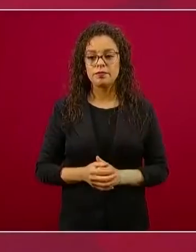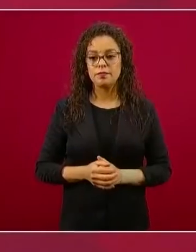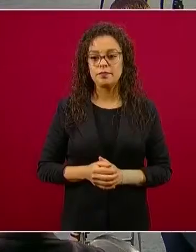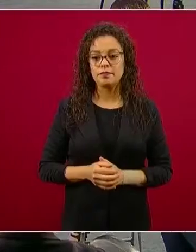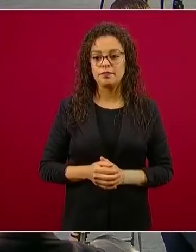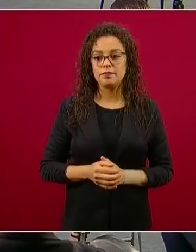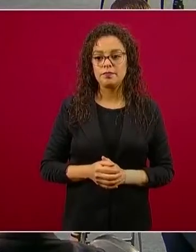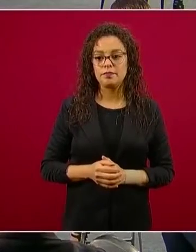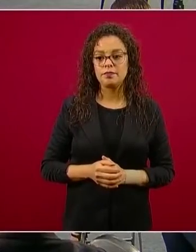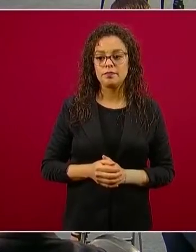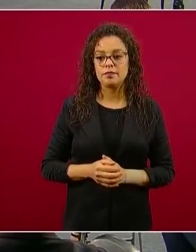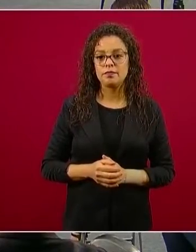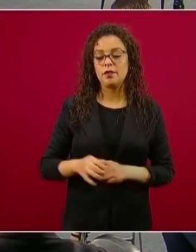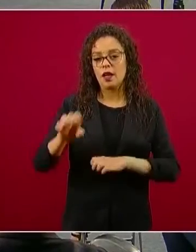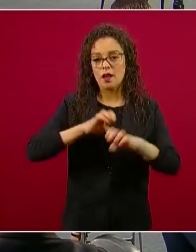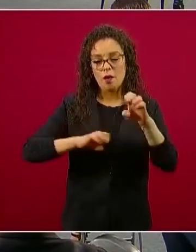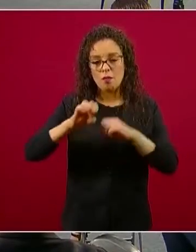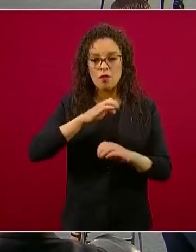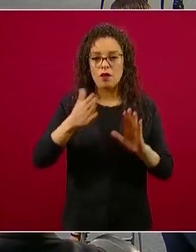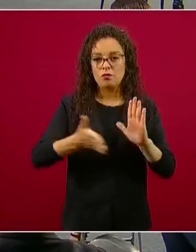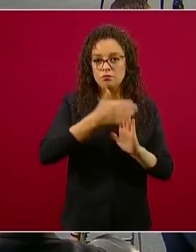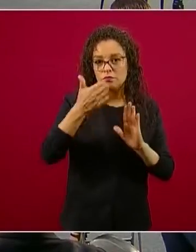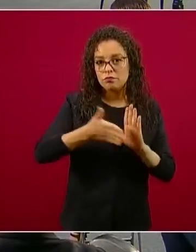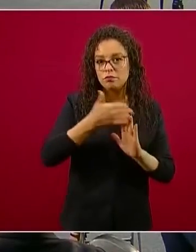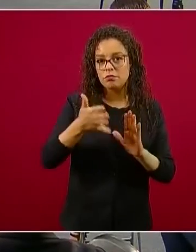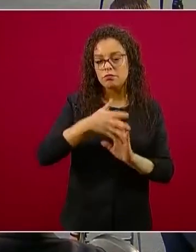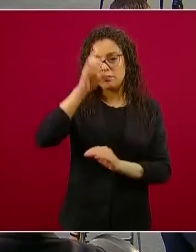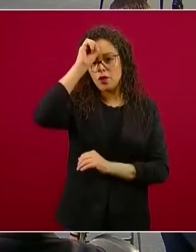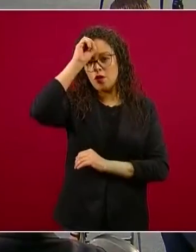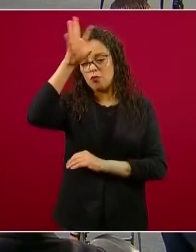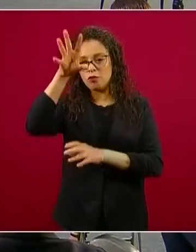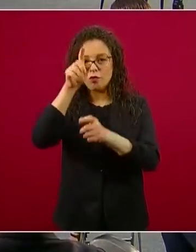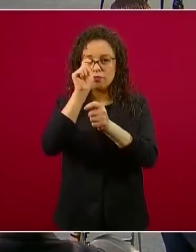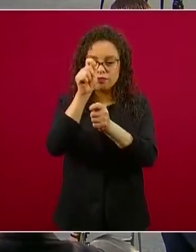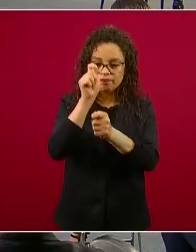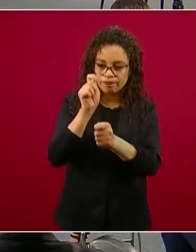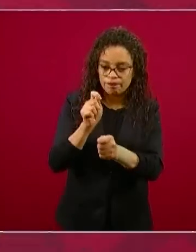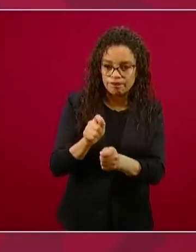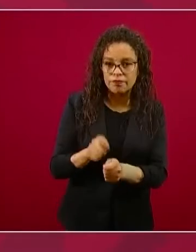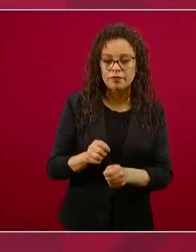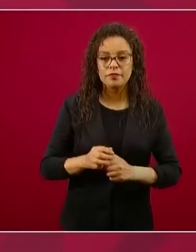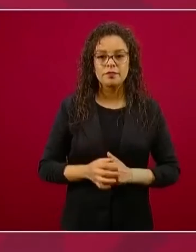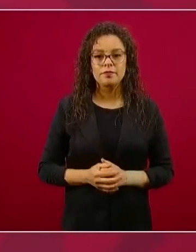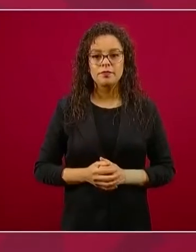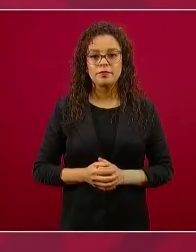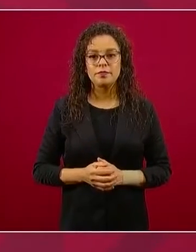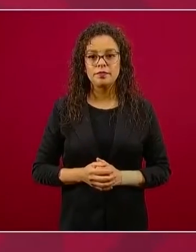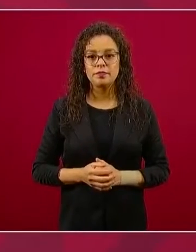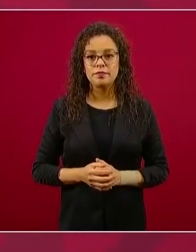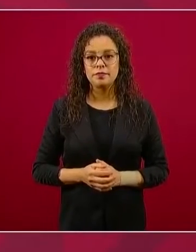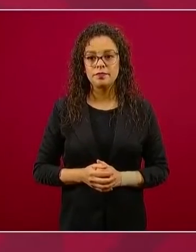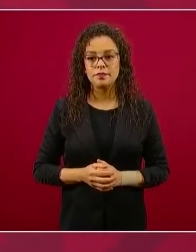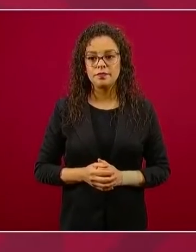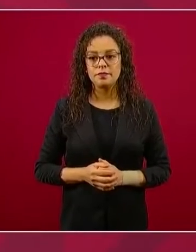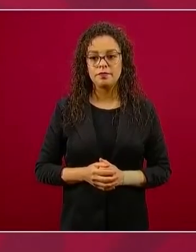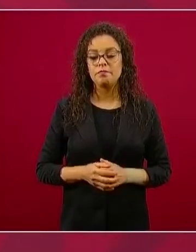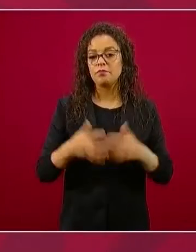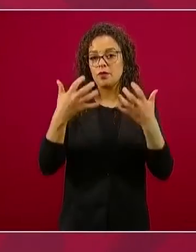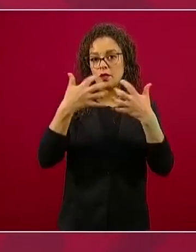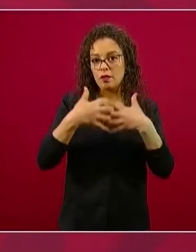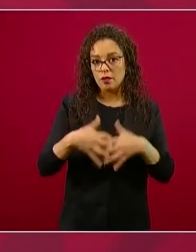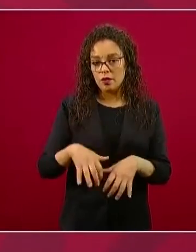construcción, la minería, la industria de